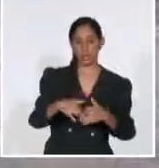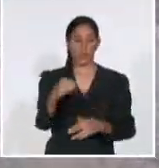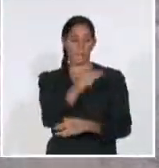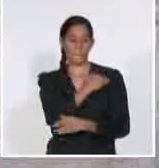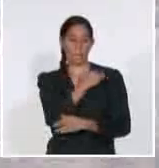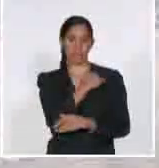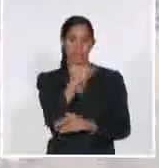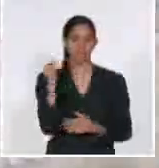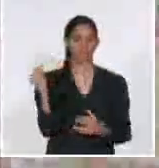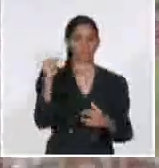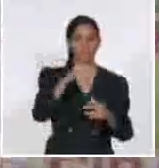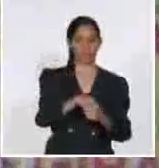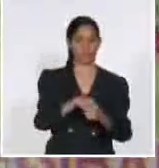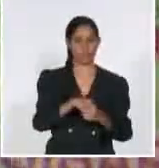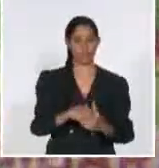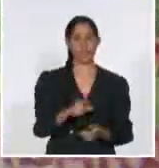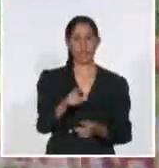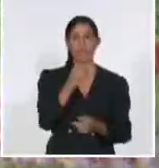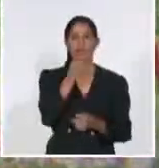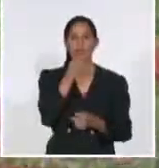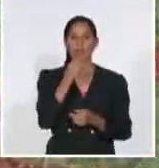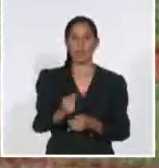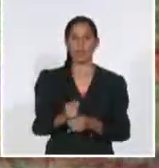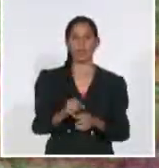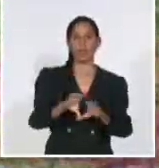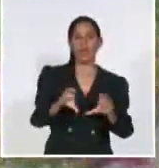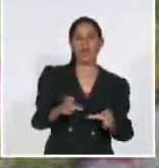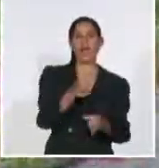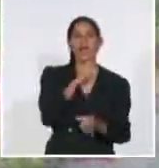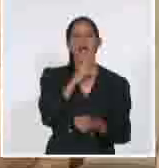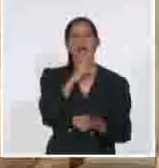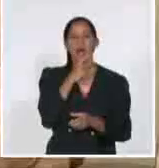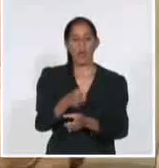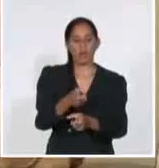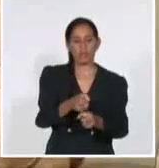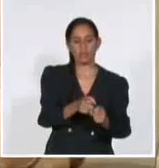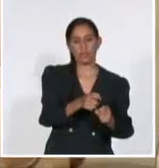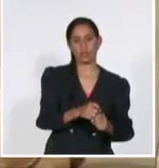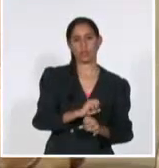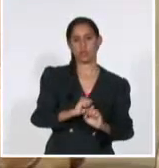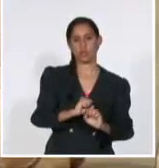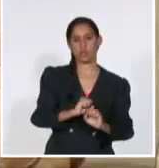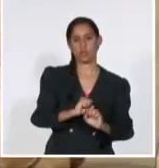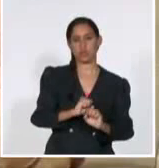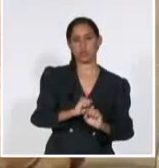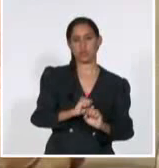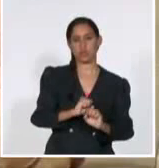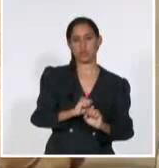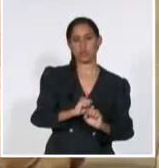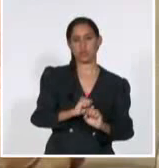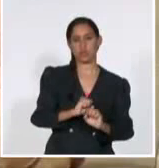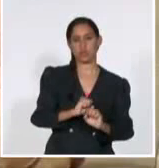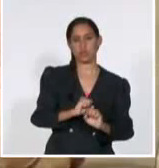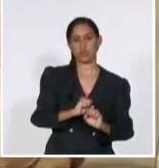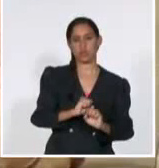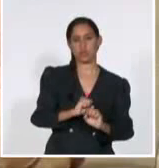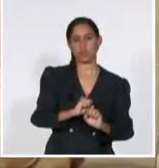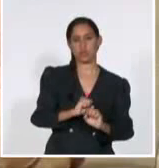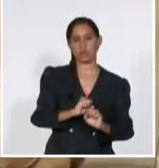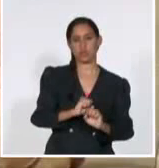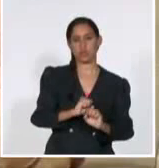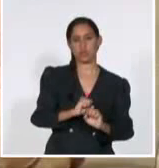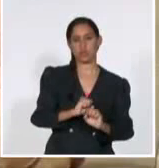lo cual ha posibilitado llegar con el abasto de agua a lugares intrincados. En el abasto de agua a más de 270 mil